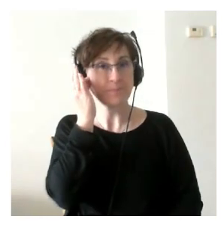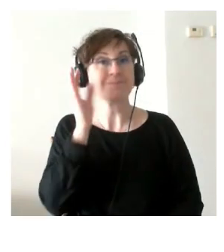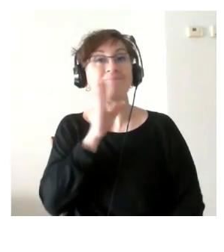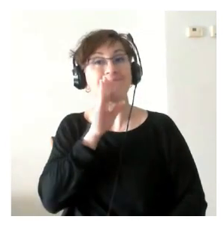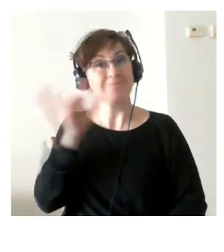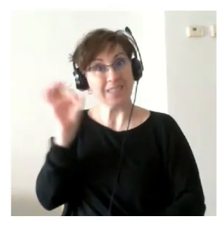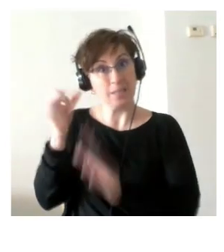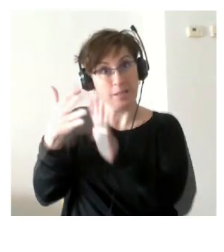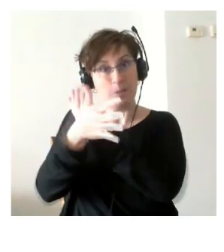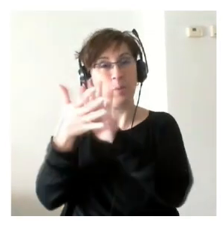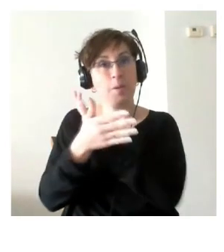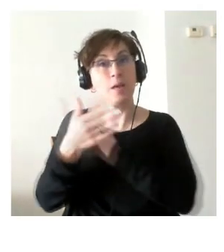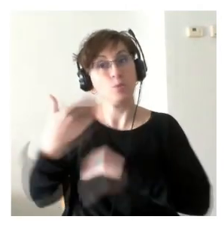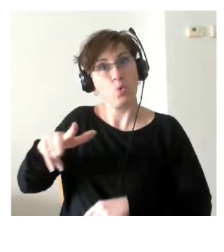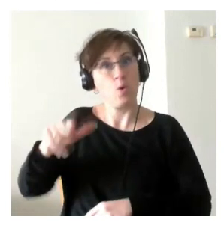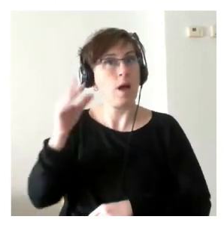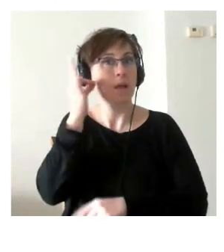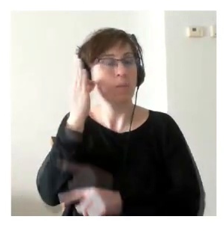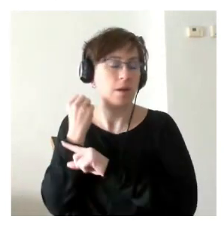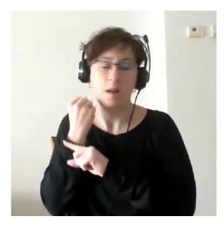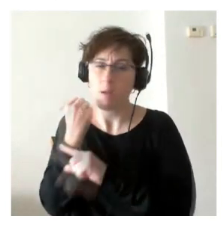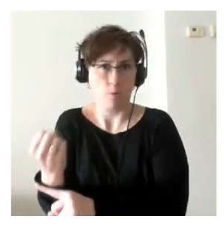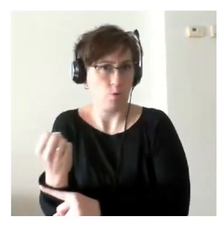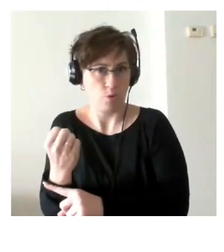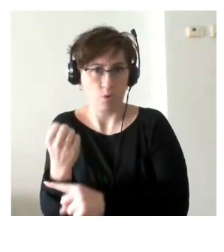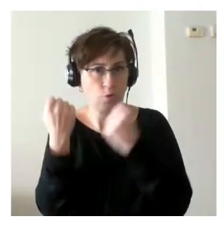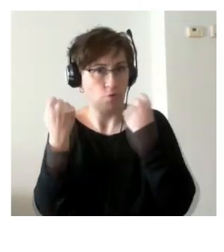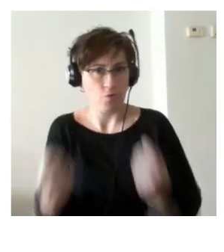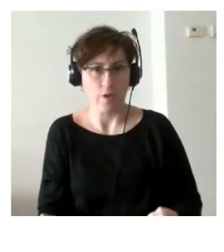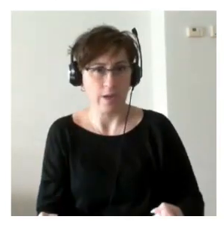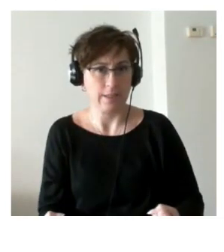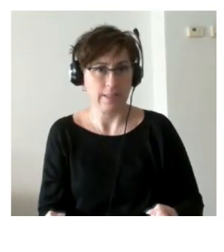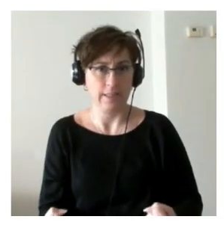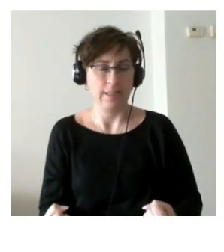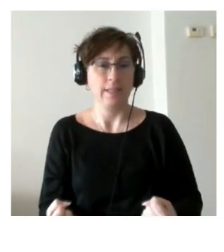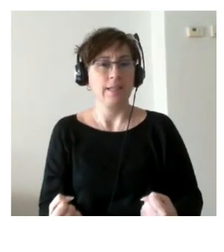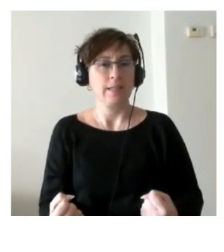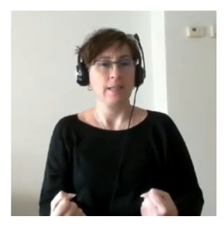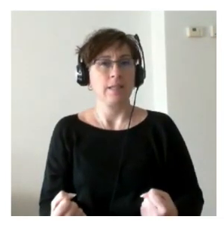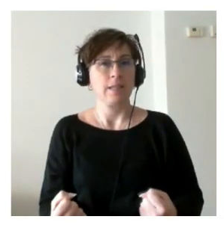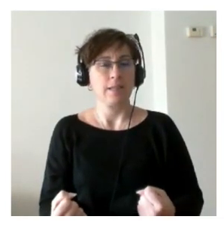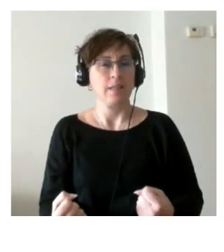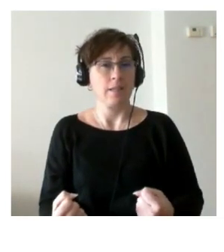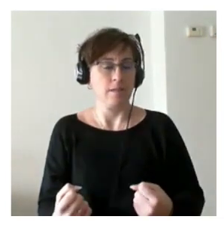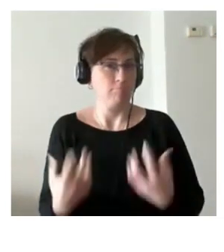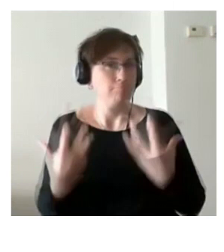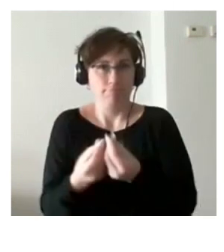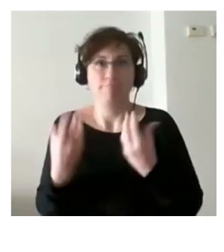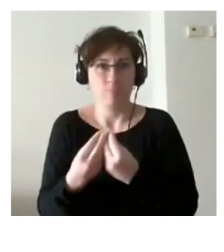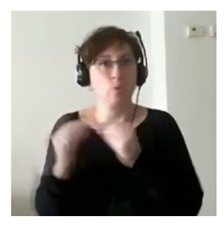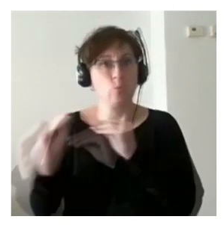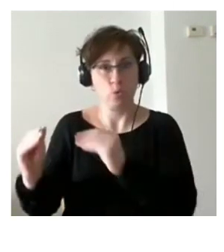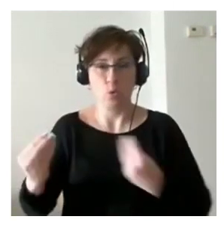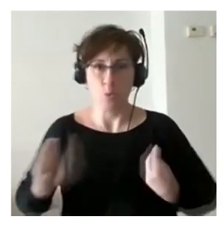ha sido un apoyo incondicional y vamos permanente y muy potente en la vida y en la